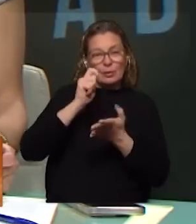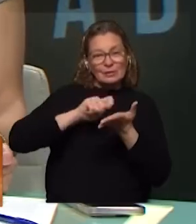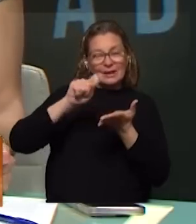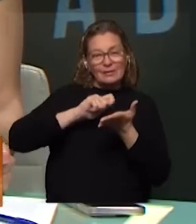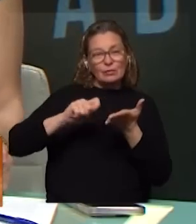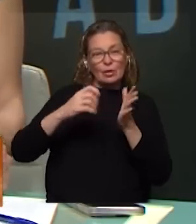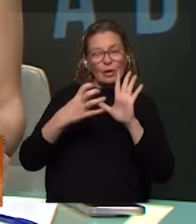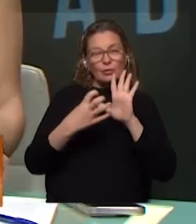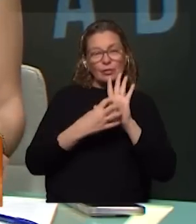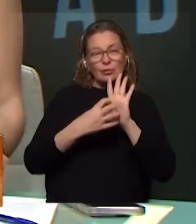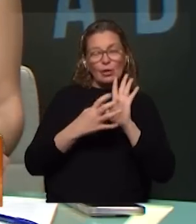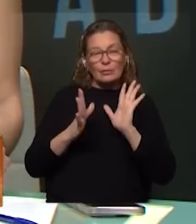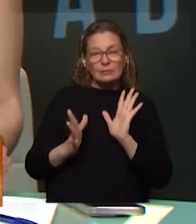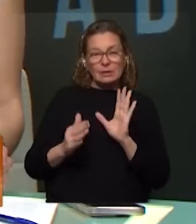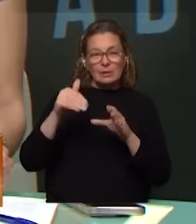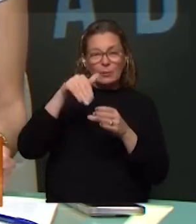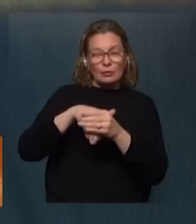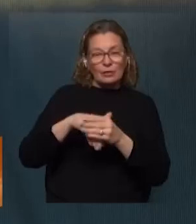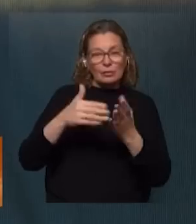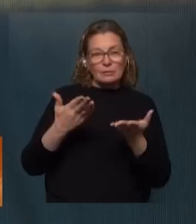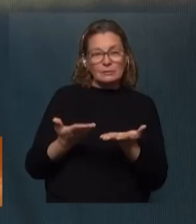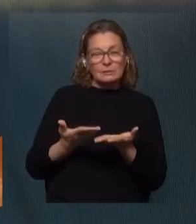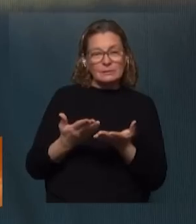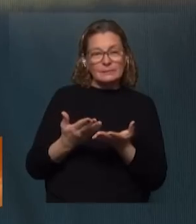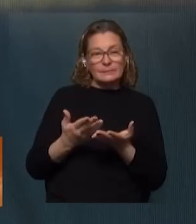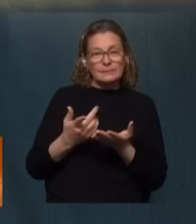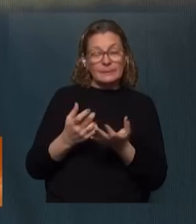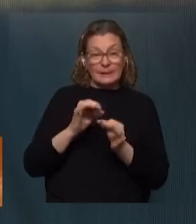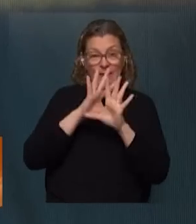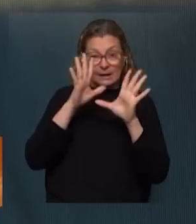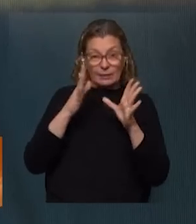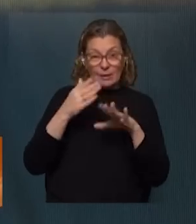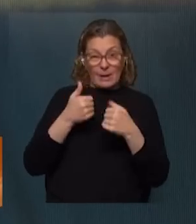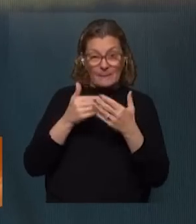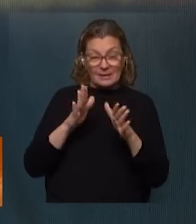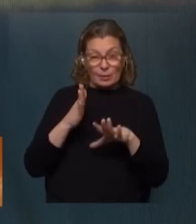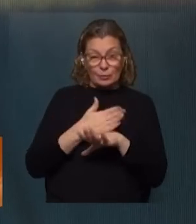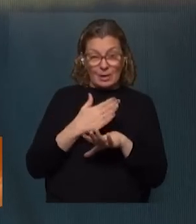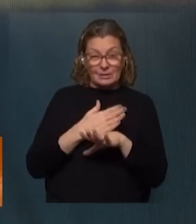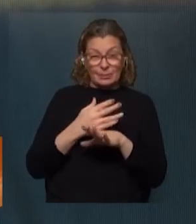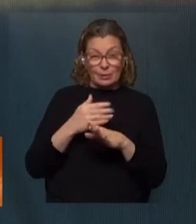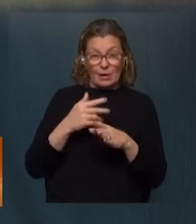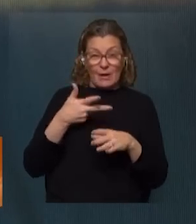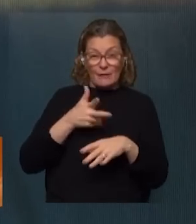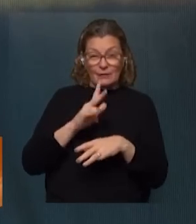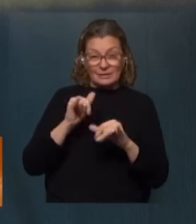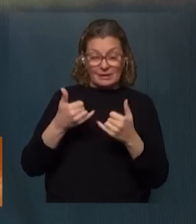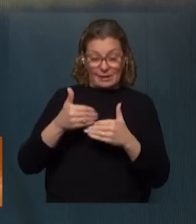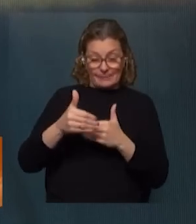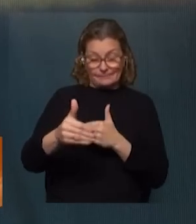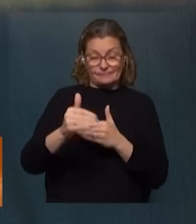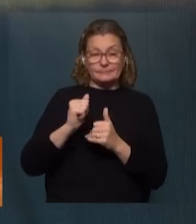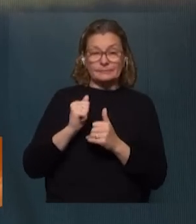constitución que se va poner a consideración de la ciudadanía? es claro que hay que empezar cuanto antes porque los plazos ya están corriendo